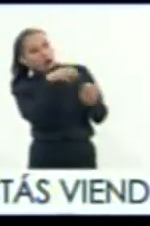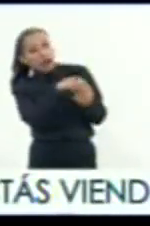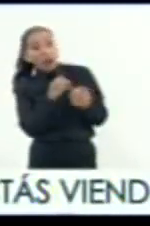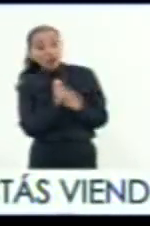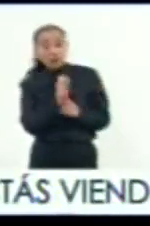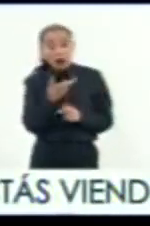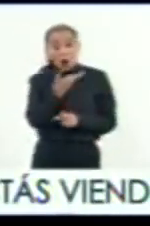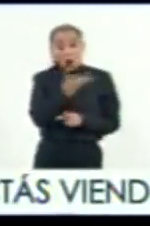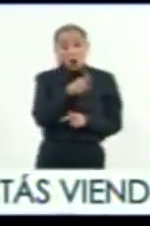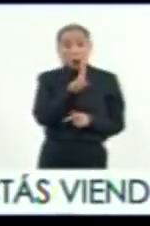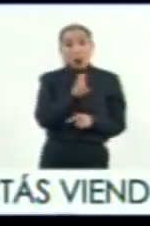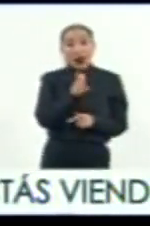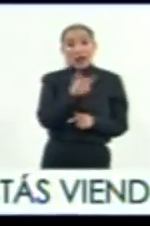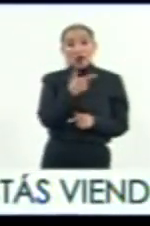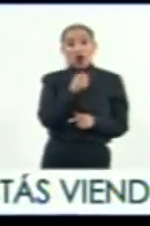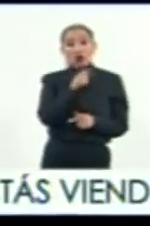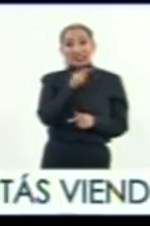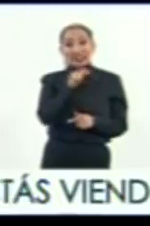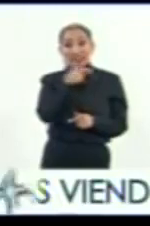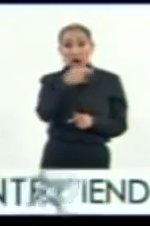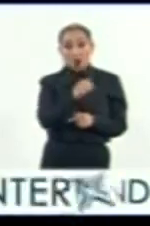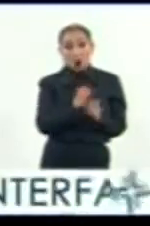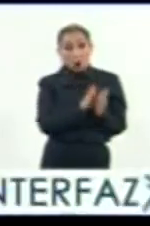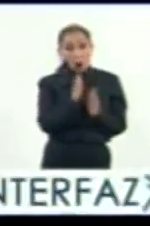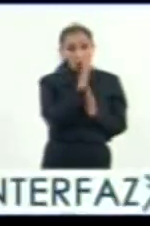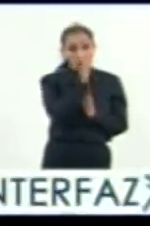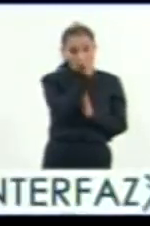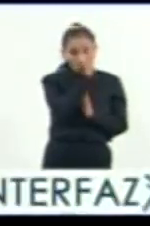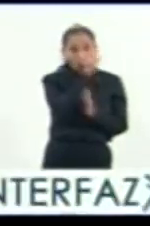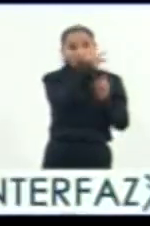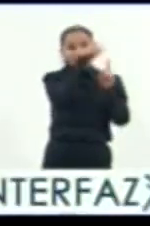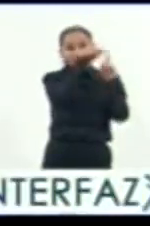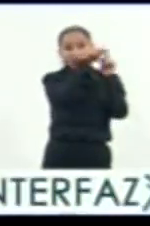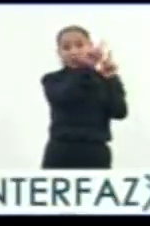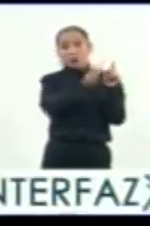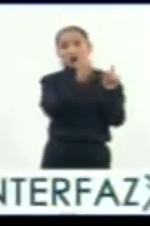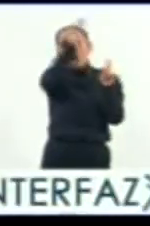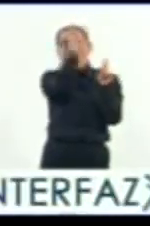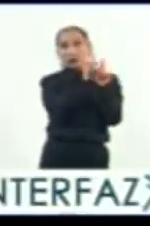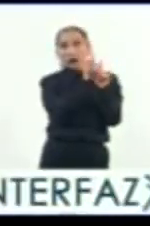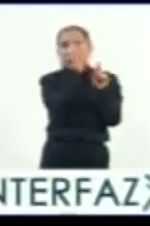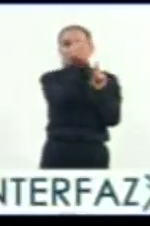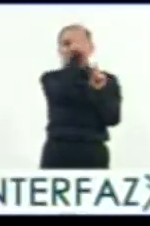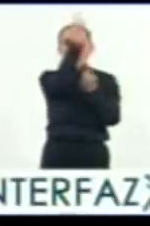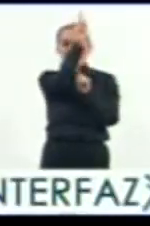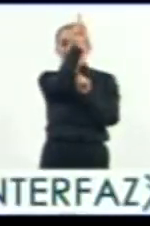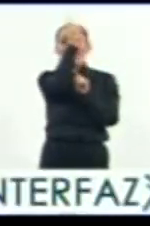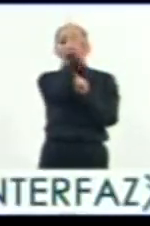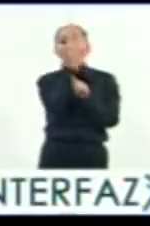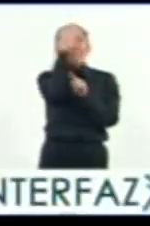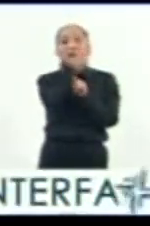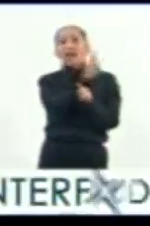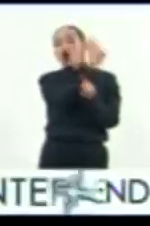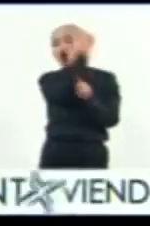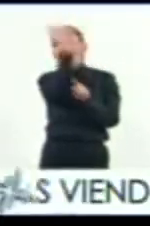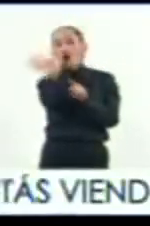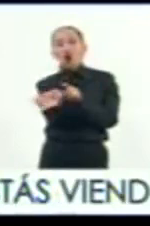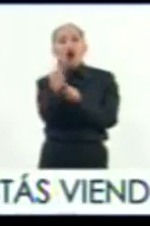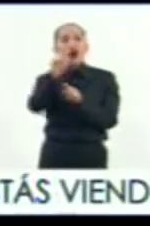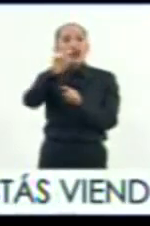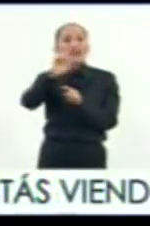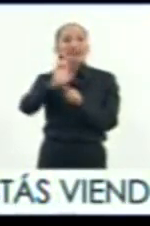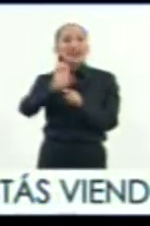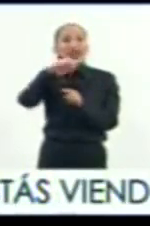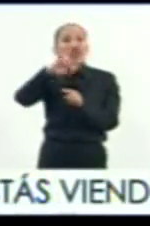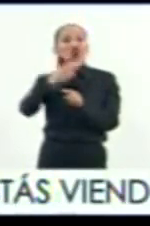Huejotzingo, por eso he marcado en el mapa Huejotzingo. Y de ahí siguiera hacia el norte para entrar a México-Tenochtitlán por la